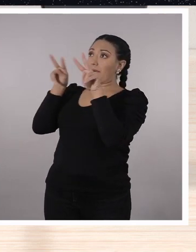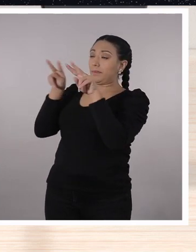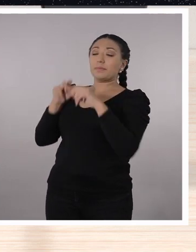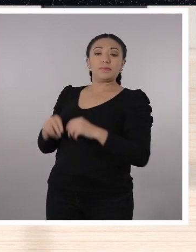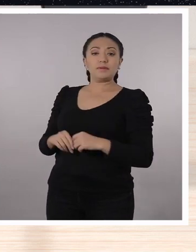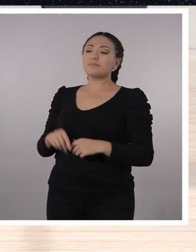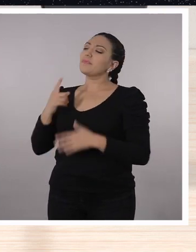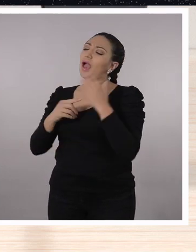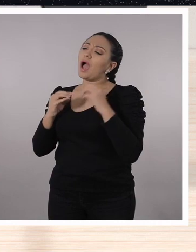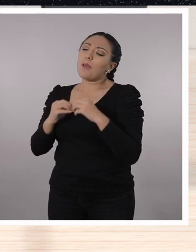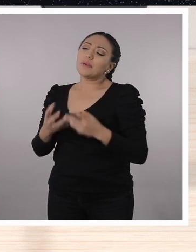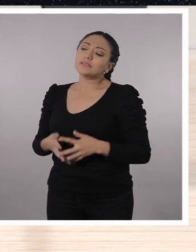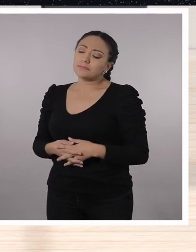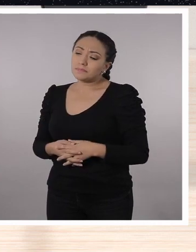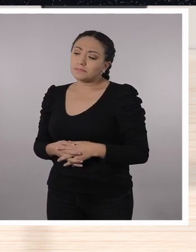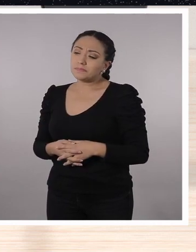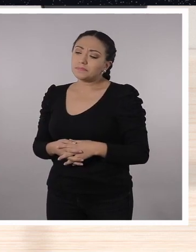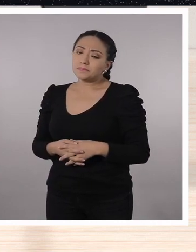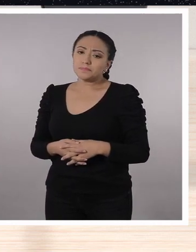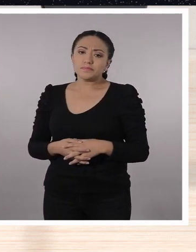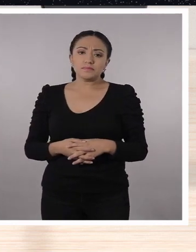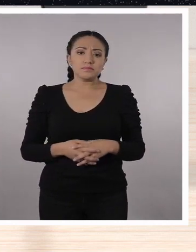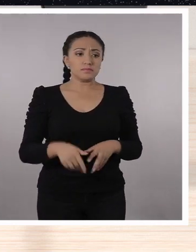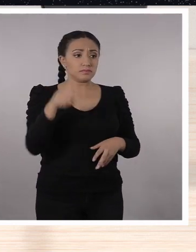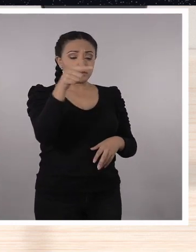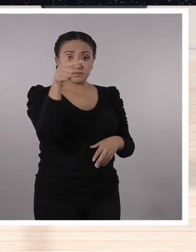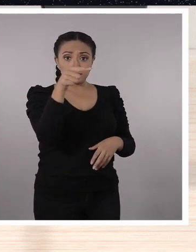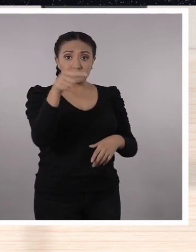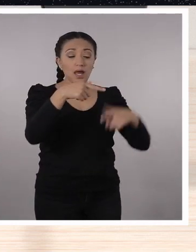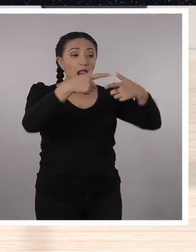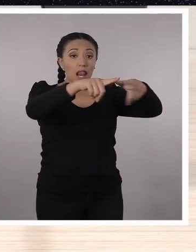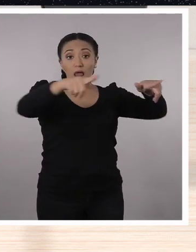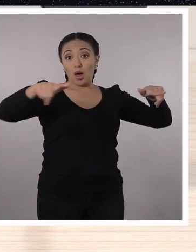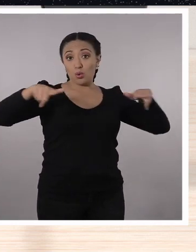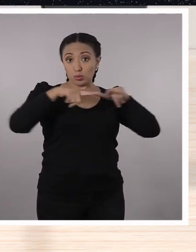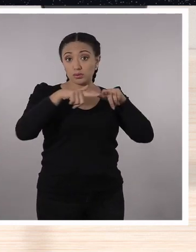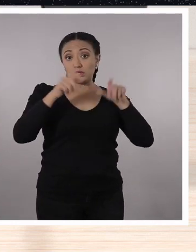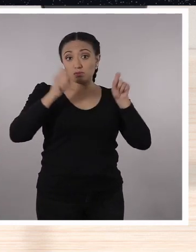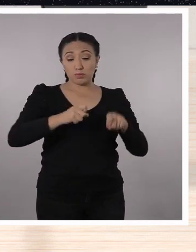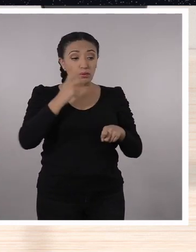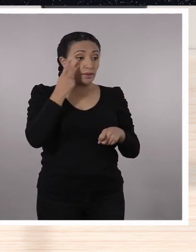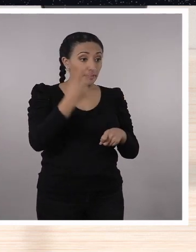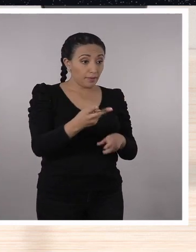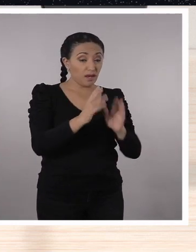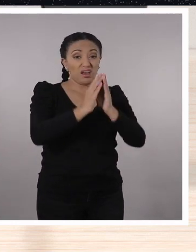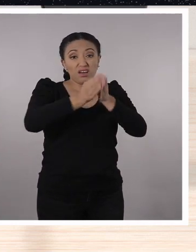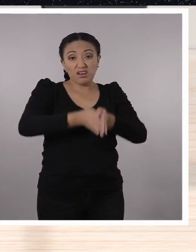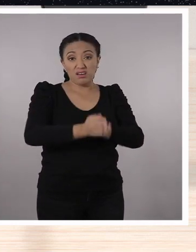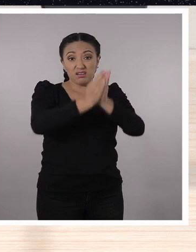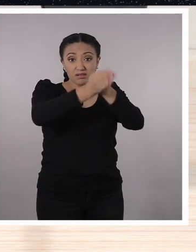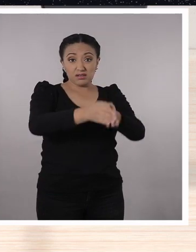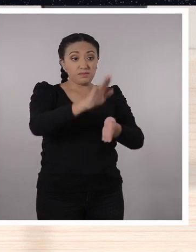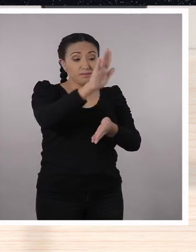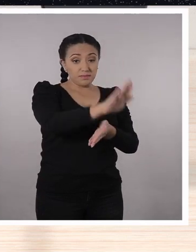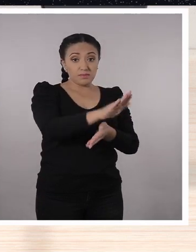actividad adicional que podamos realizar en los Ilinizas? Bueno, como hay algunas lagunas también, se puede navegar ahí, hacer